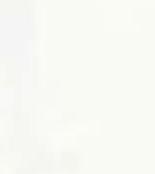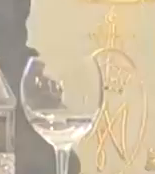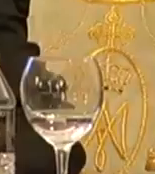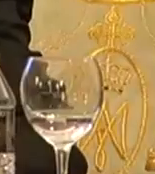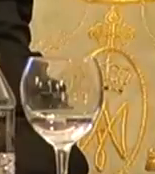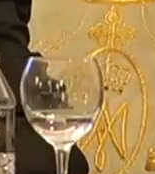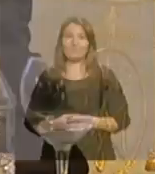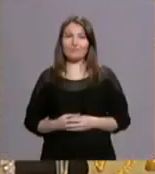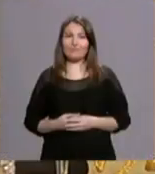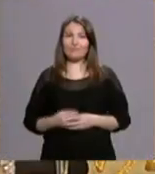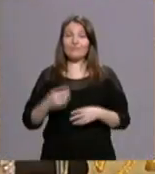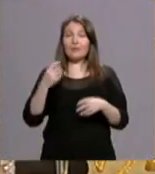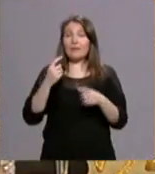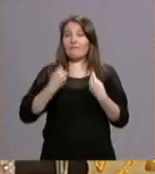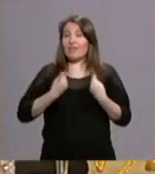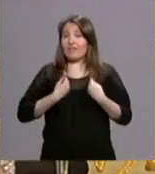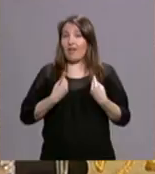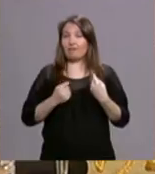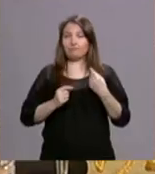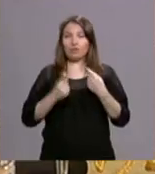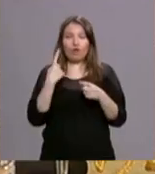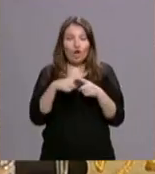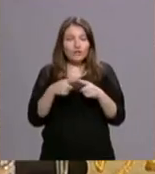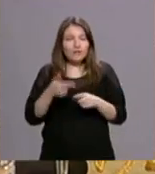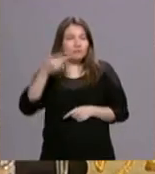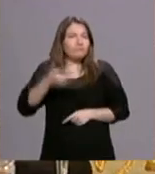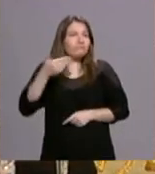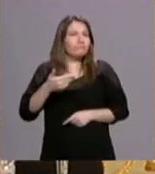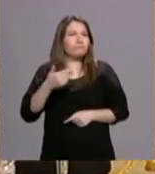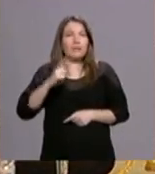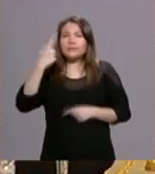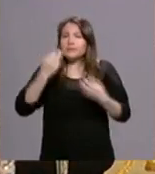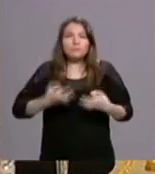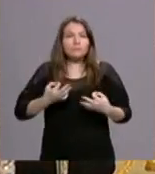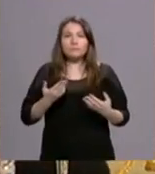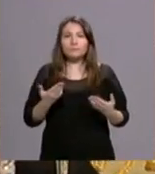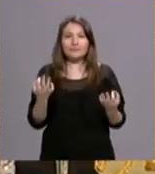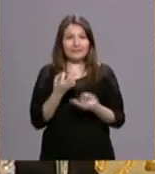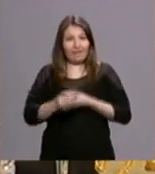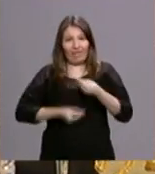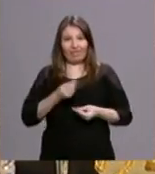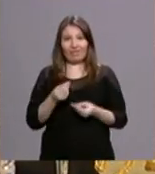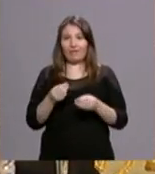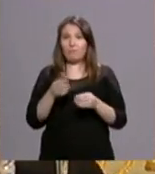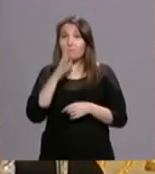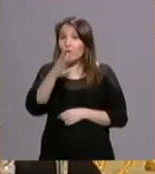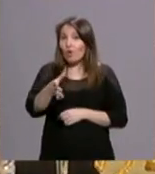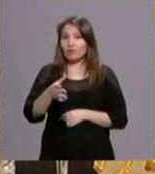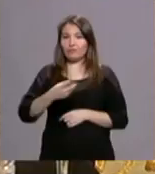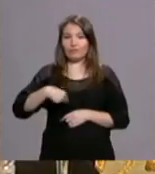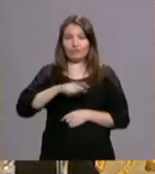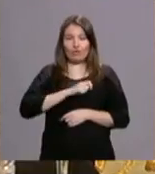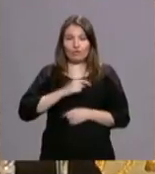Las cosas más importantes de la vida, si os dais cuenta, las hacemos por esa atracción que nos